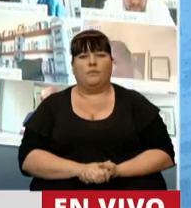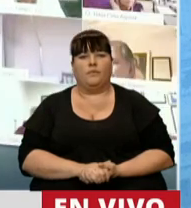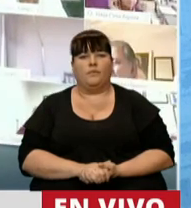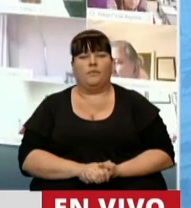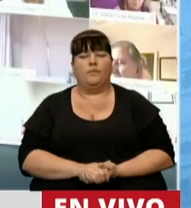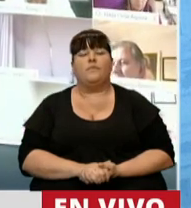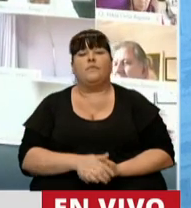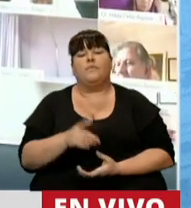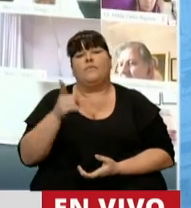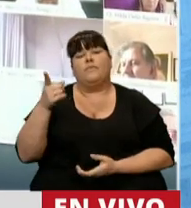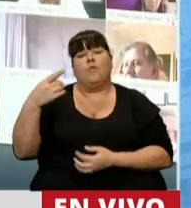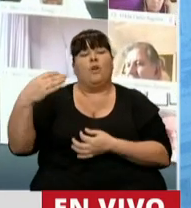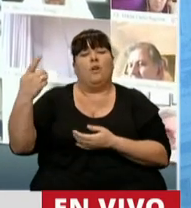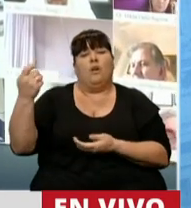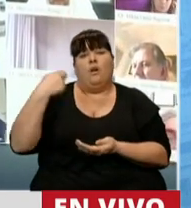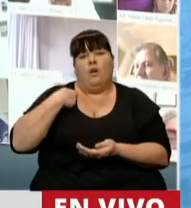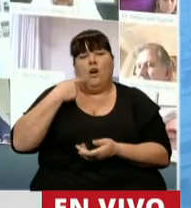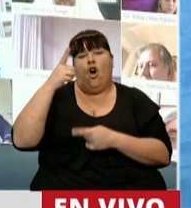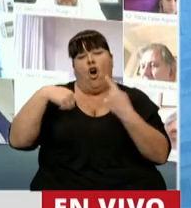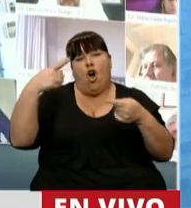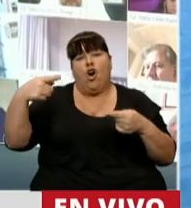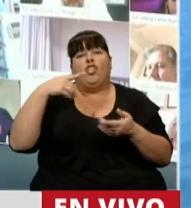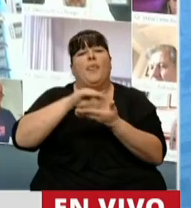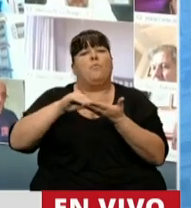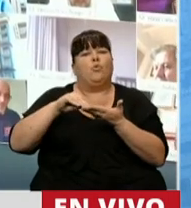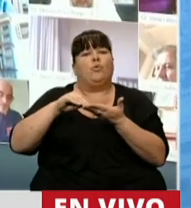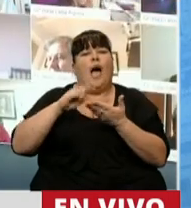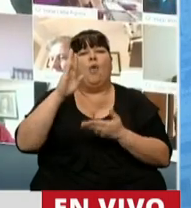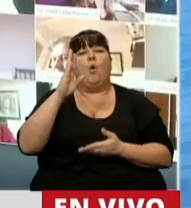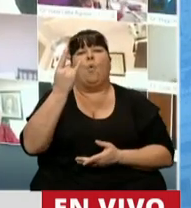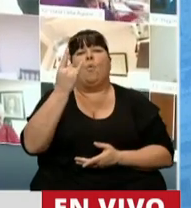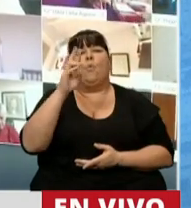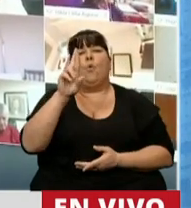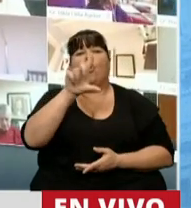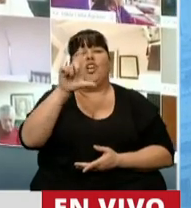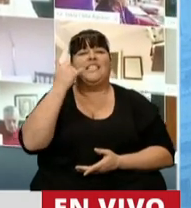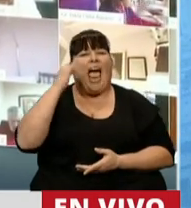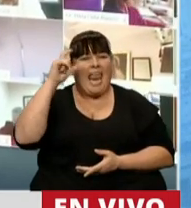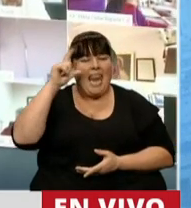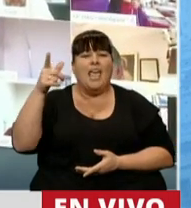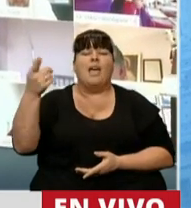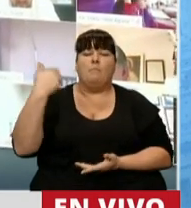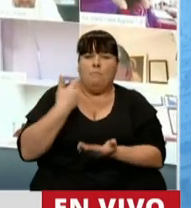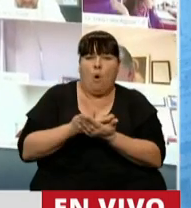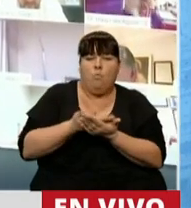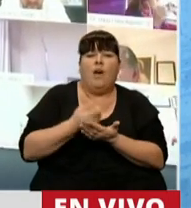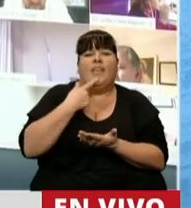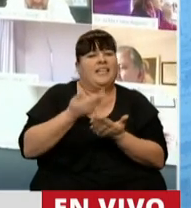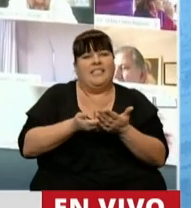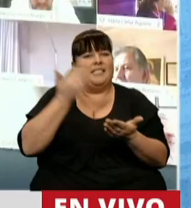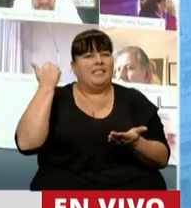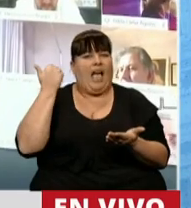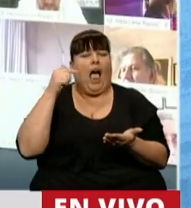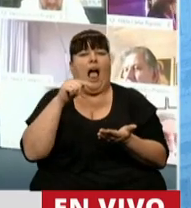A sugerencia entre otros del diputado Brullaile hemos eliminado